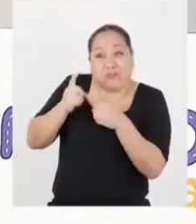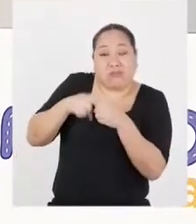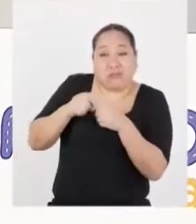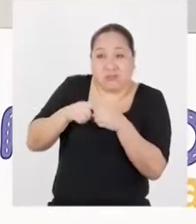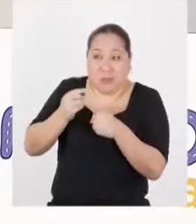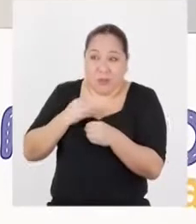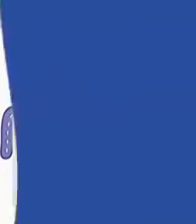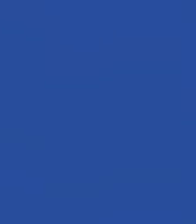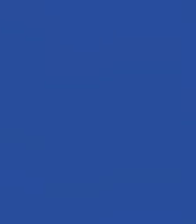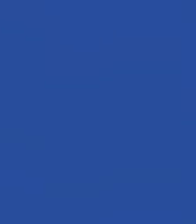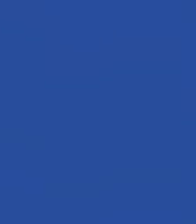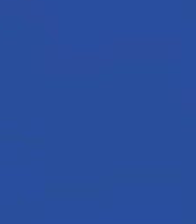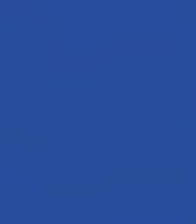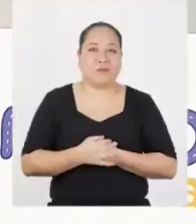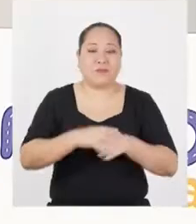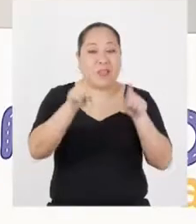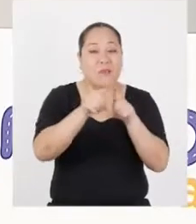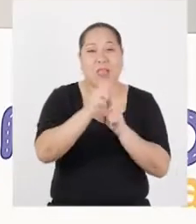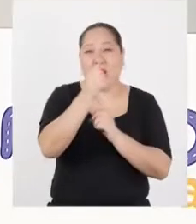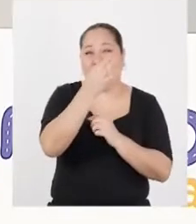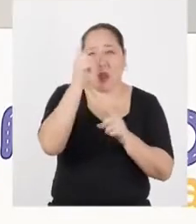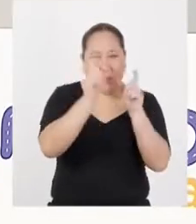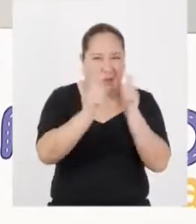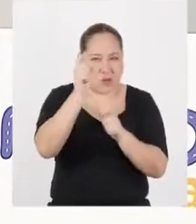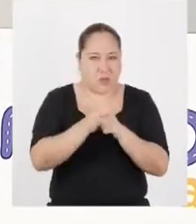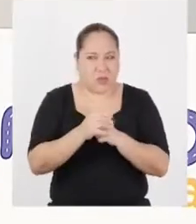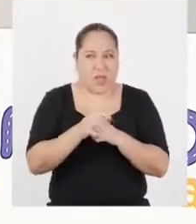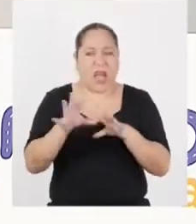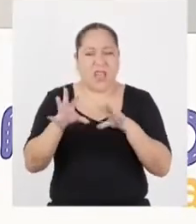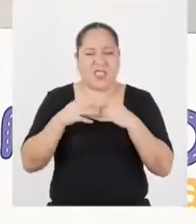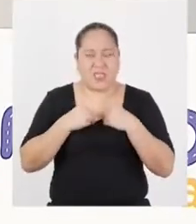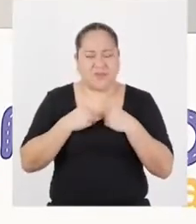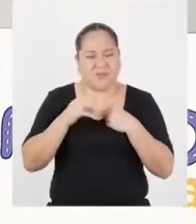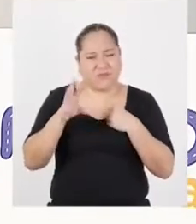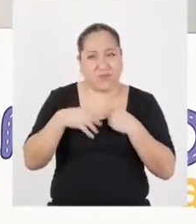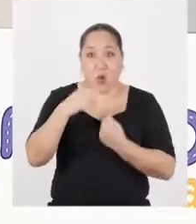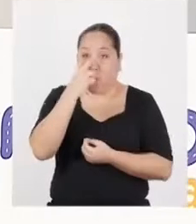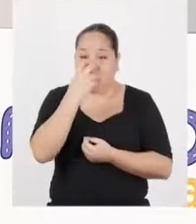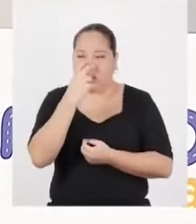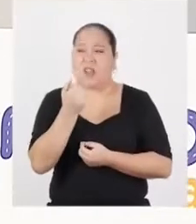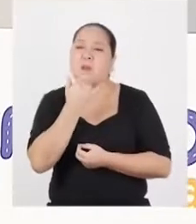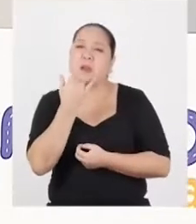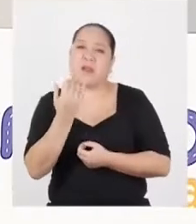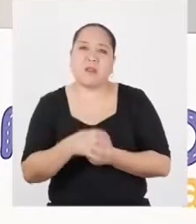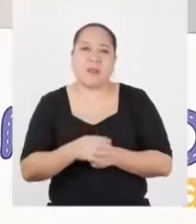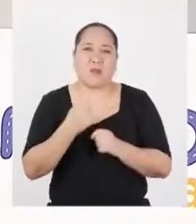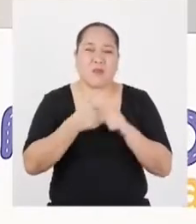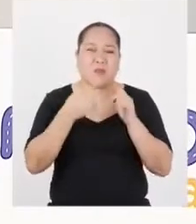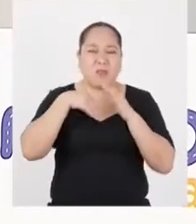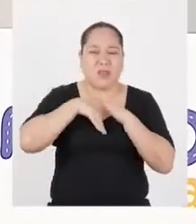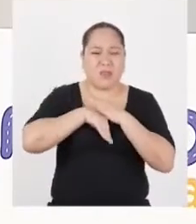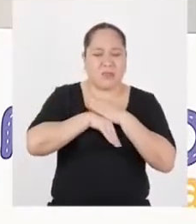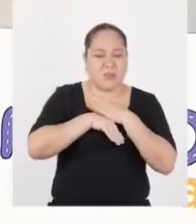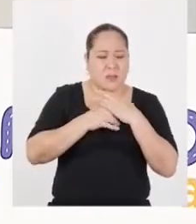parte de algo más grande. También hay algunas personas que ceden a la presión de grupo por curiosidad de ver qué pasa. Pero por